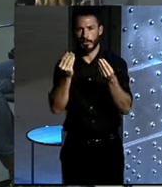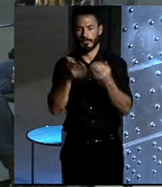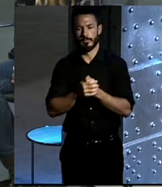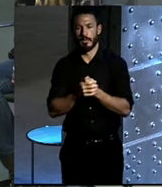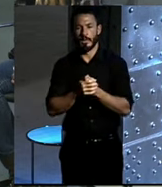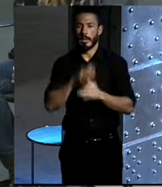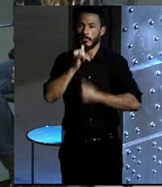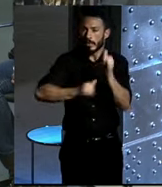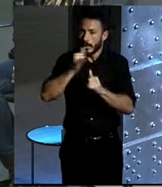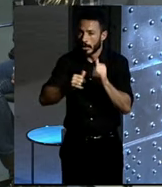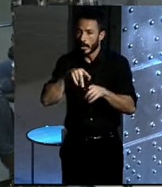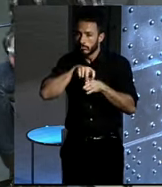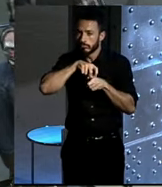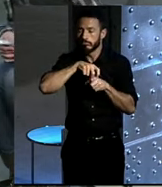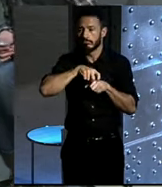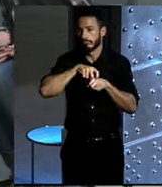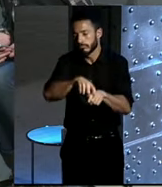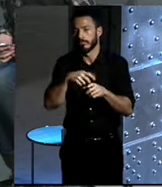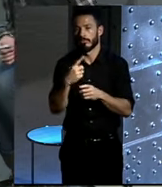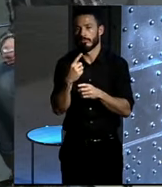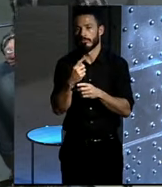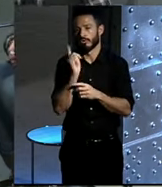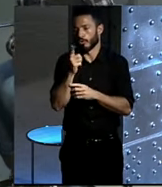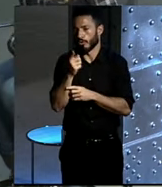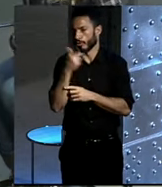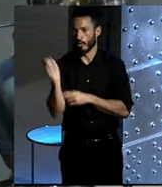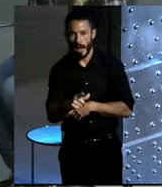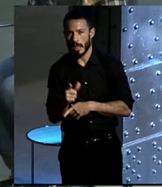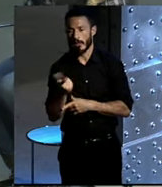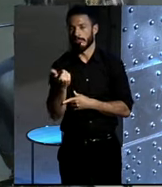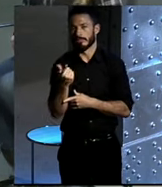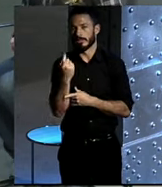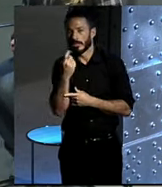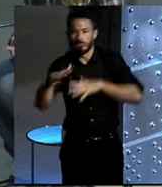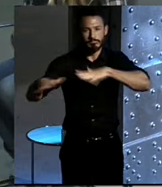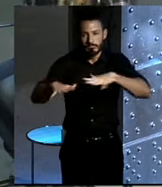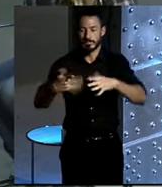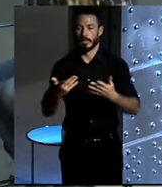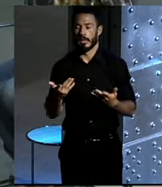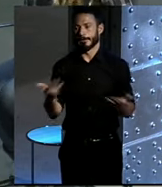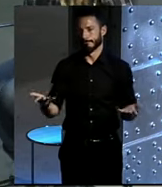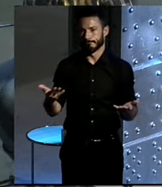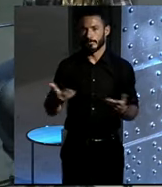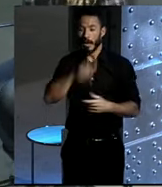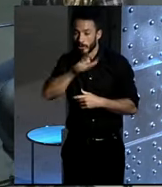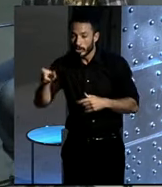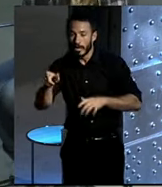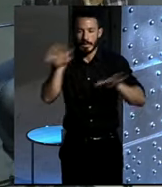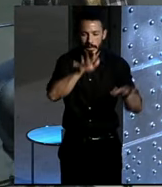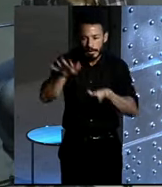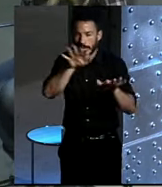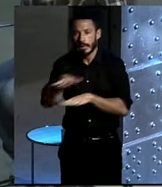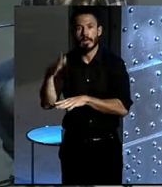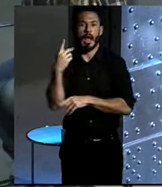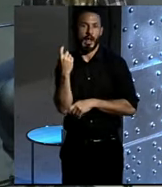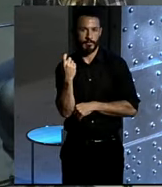en la costumbre de utilizar la bici. Mira, la cuestión es que hay que convencer a la gente, pero también,